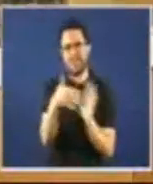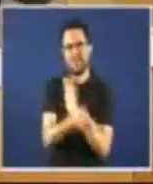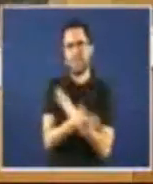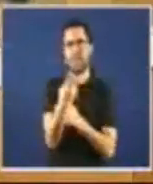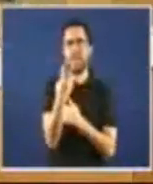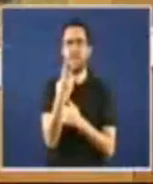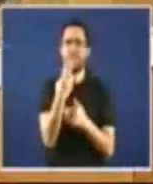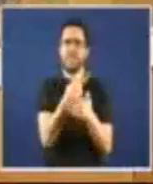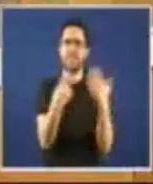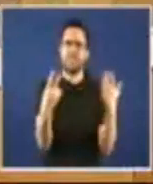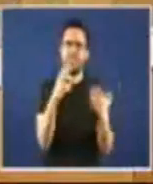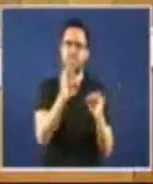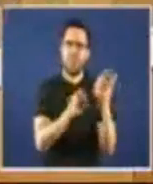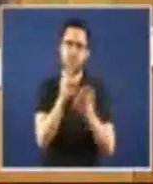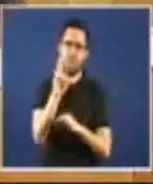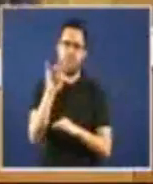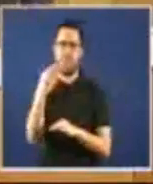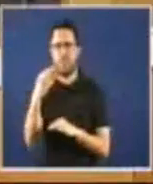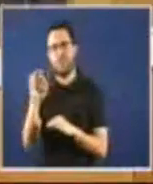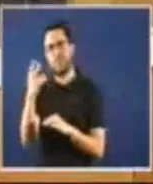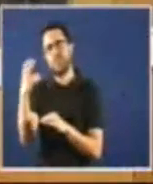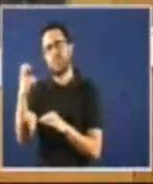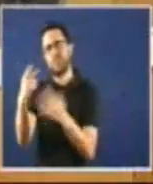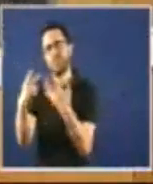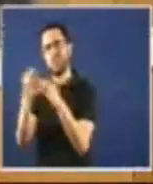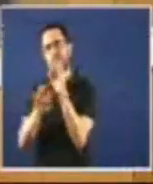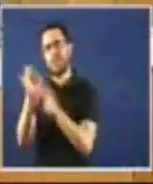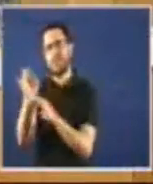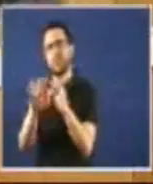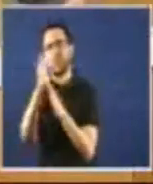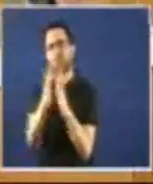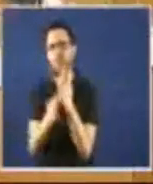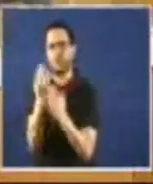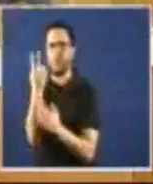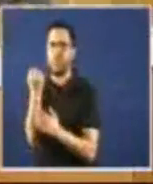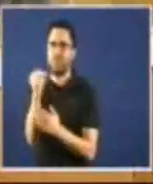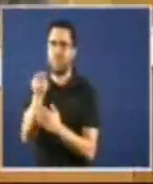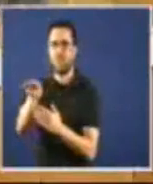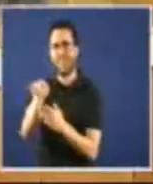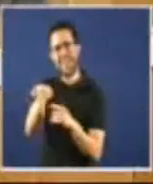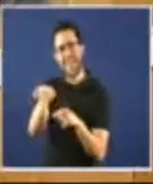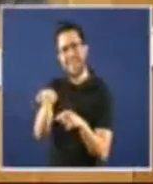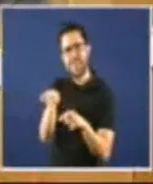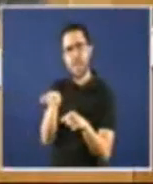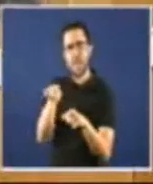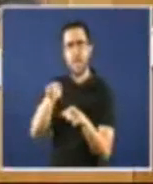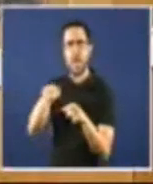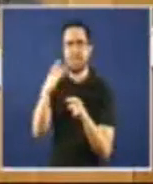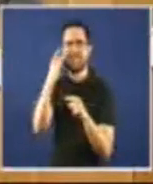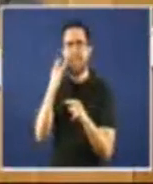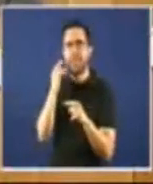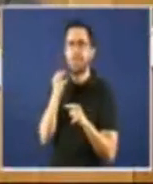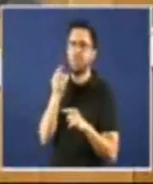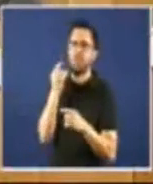213% dos ingresos correntes estimados nos orzamentos para o 2014 ese é o saneamento financiero